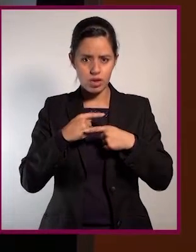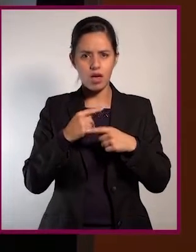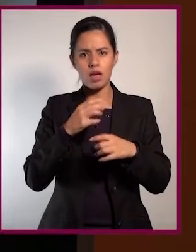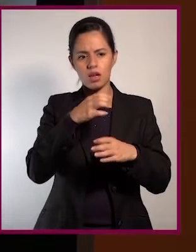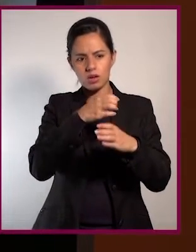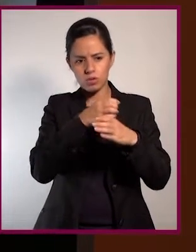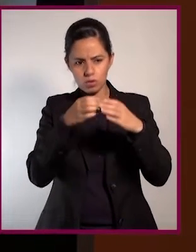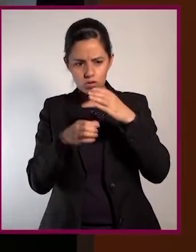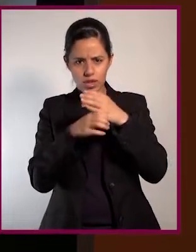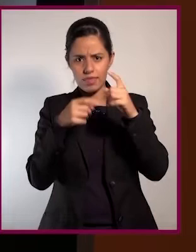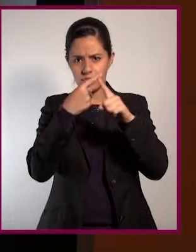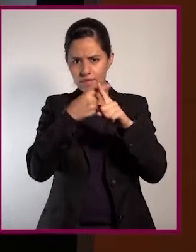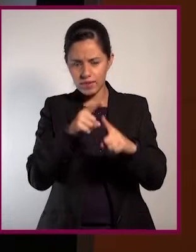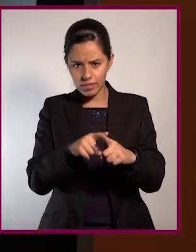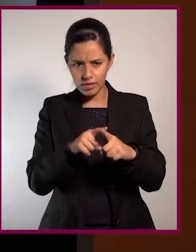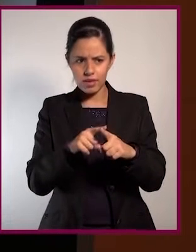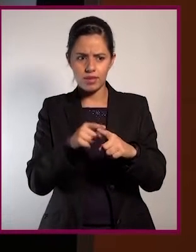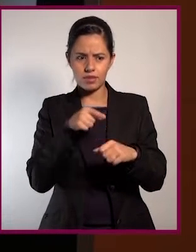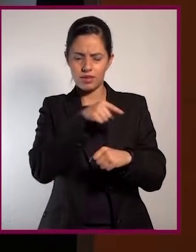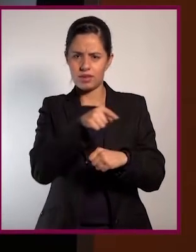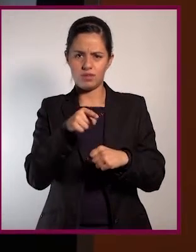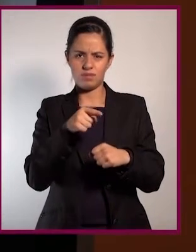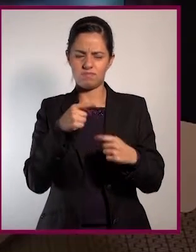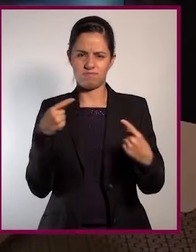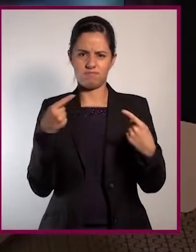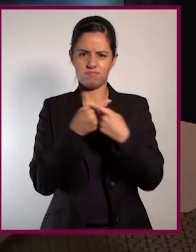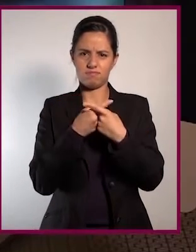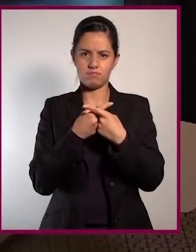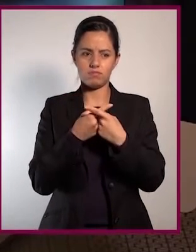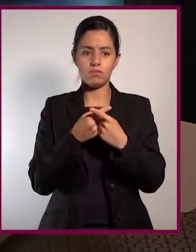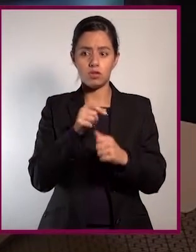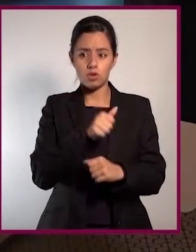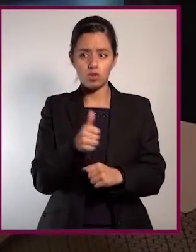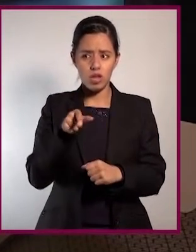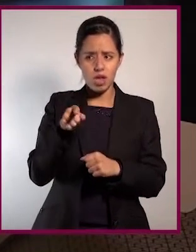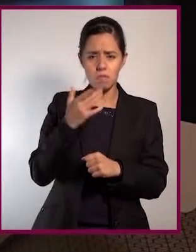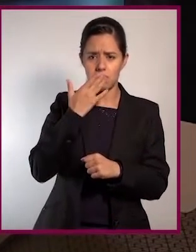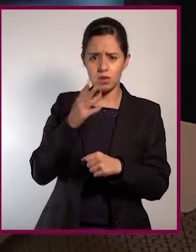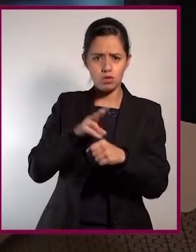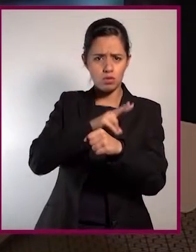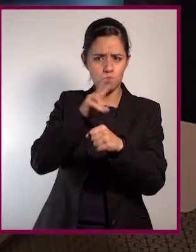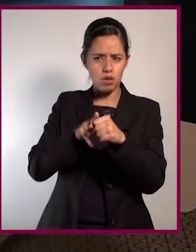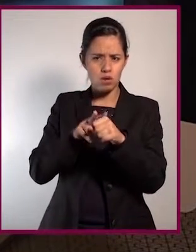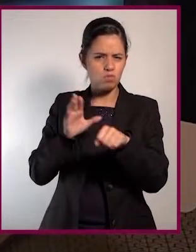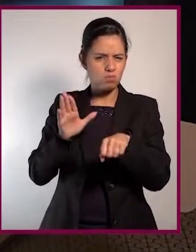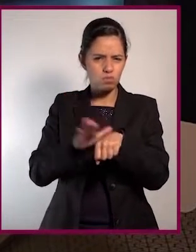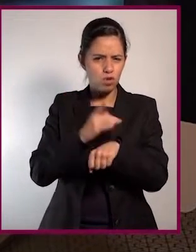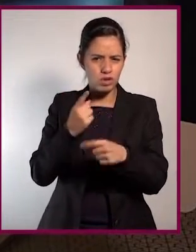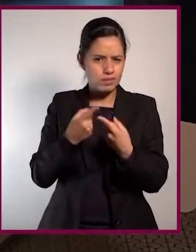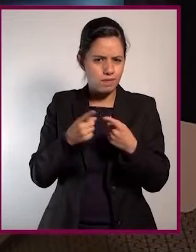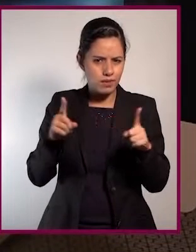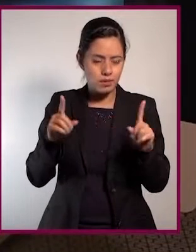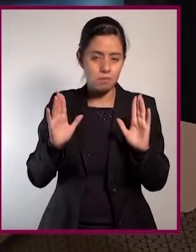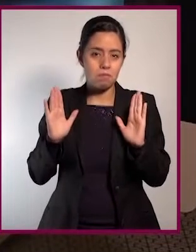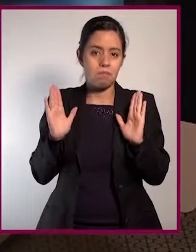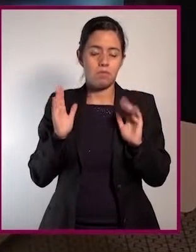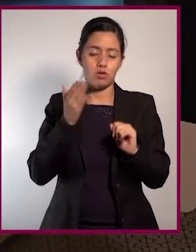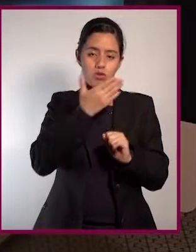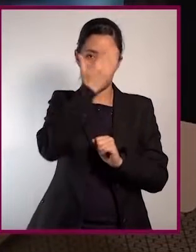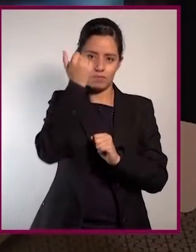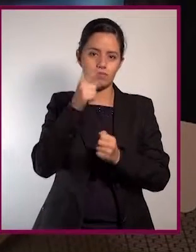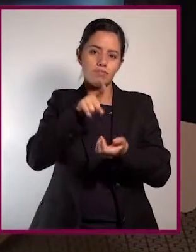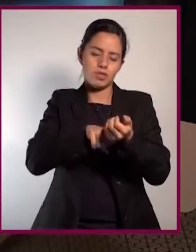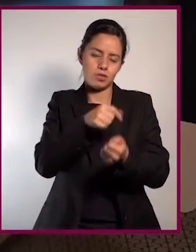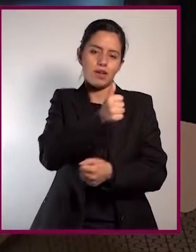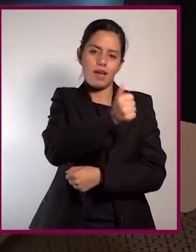alergias a ciertas sustancias y algunas otras no. Es una serie de factores los que van a condicionar la susceptibilidad que es